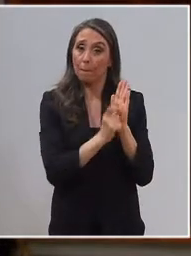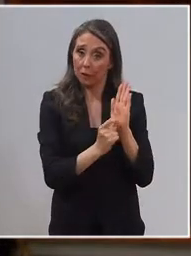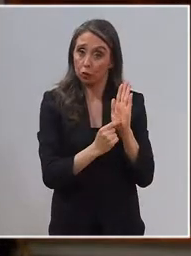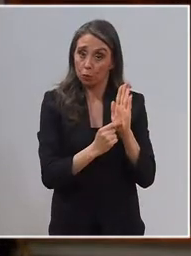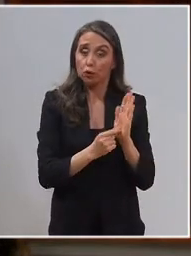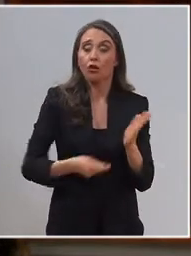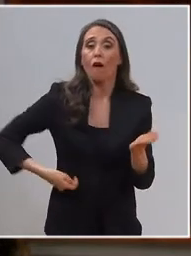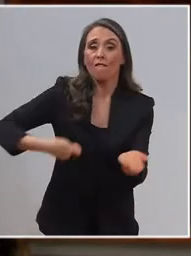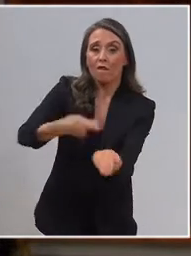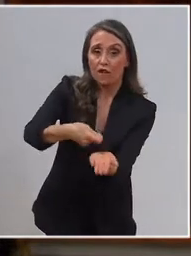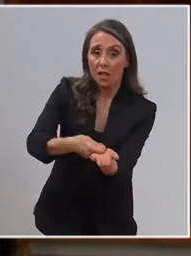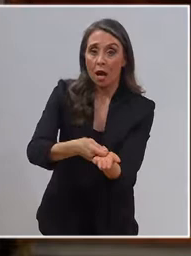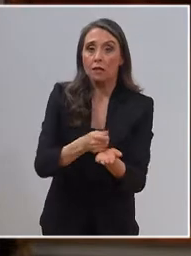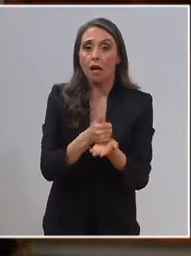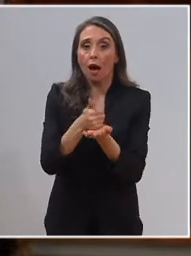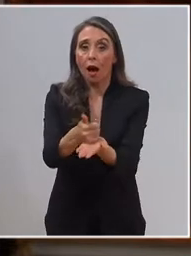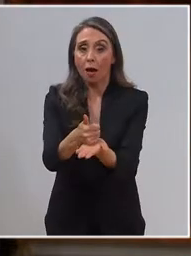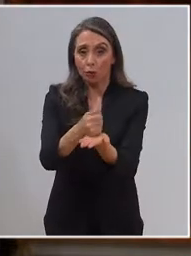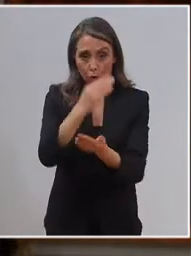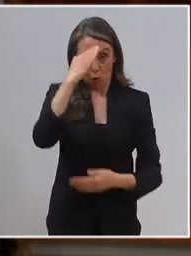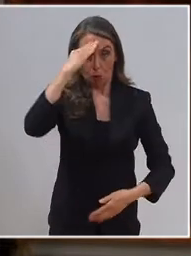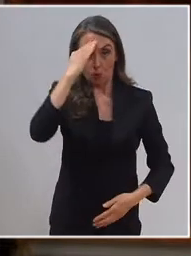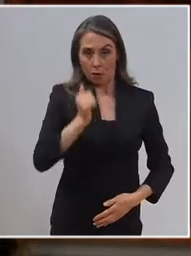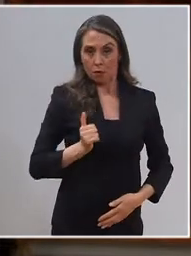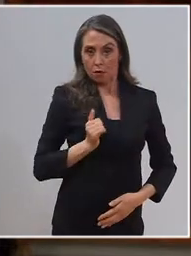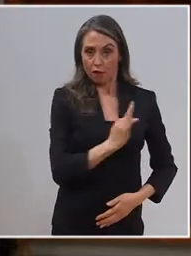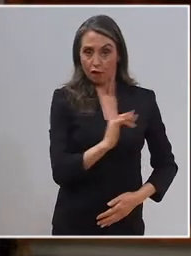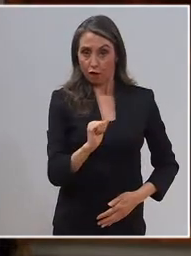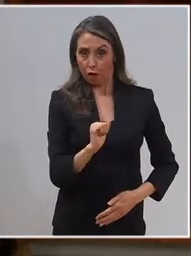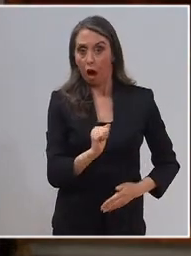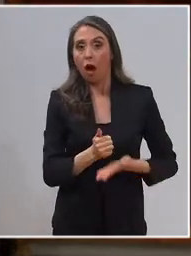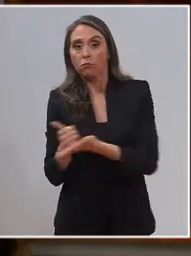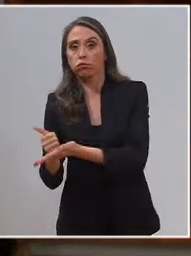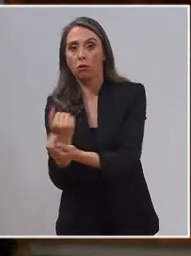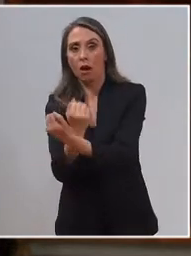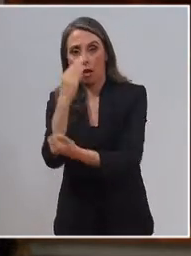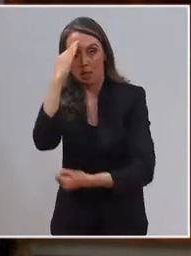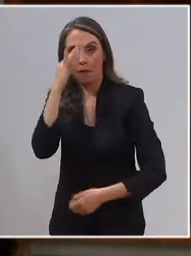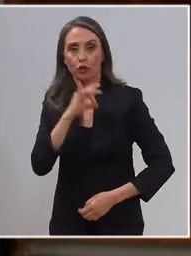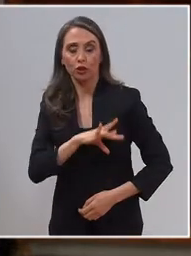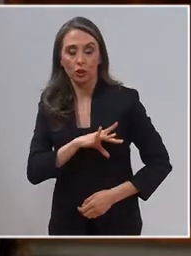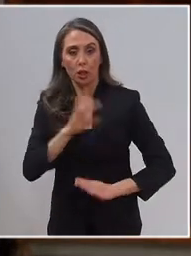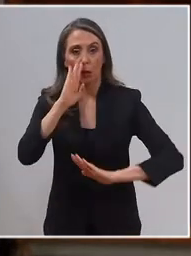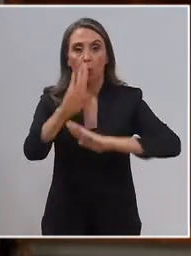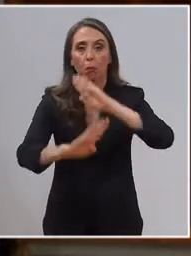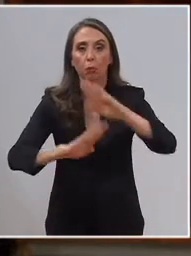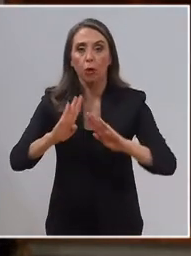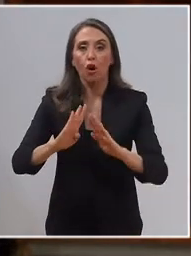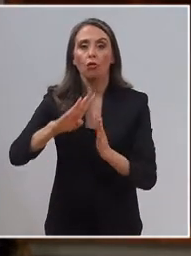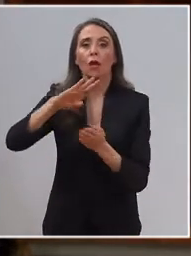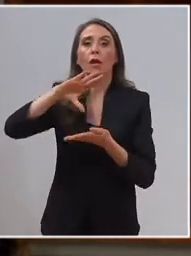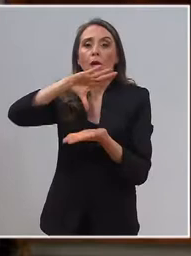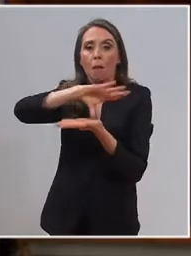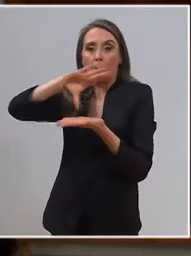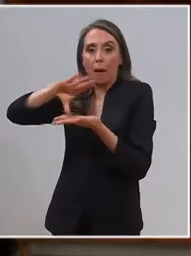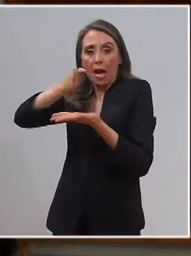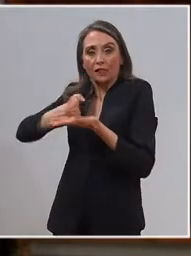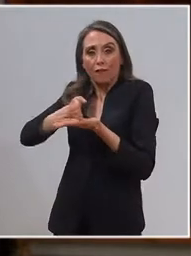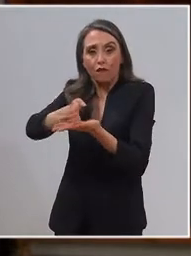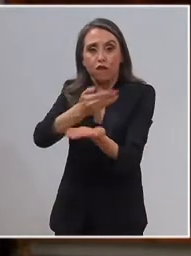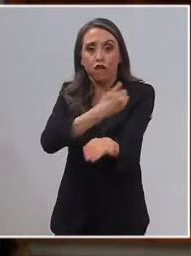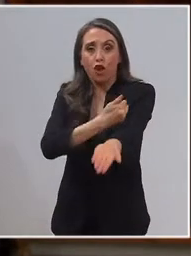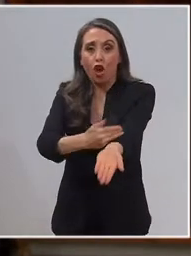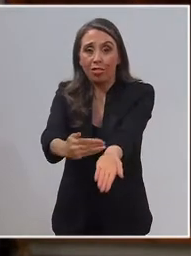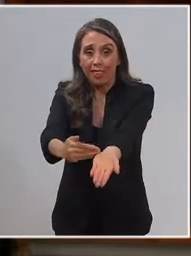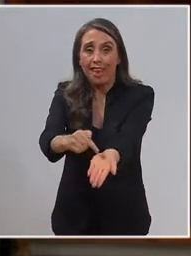permitirá financiar la colaboración de nuestras Fuerzas Armadas con Carabineros de Chile en la protección de nuestras fronteras y la lucha